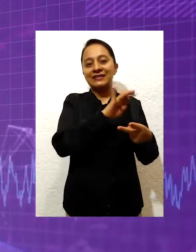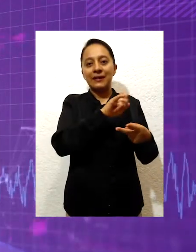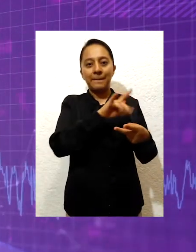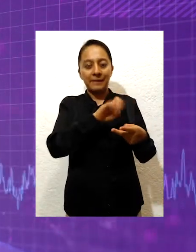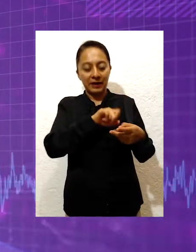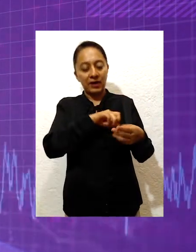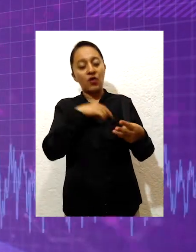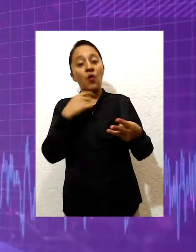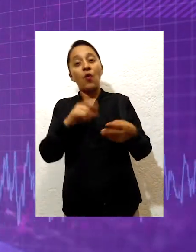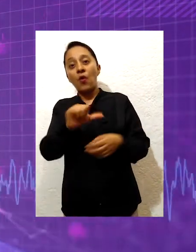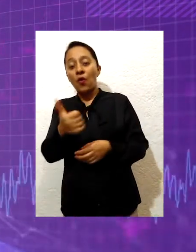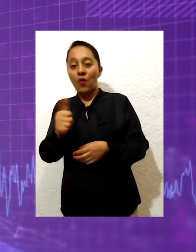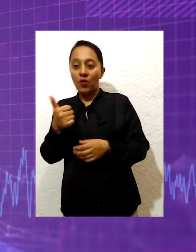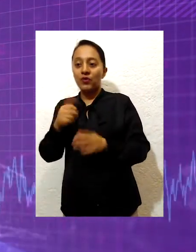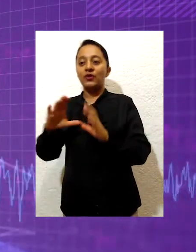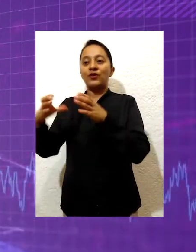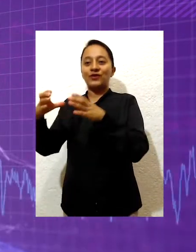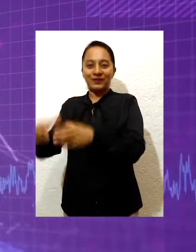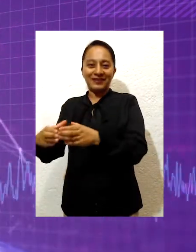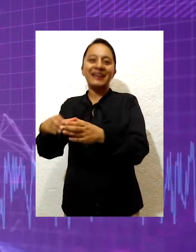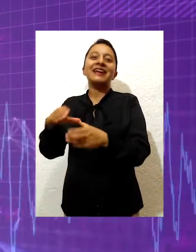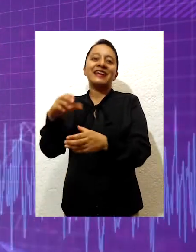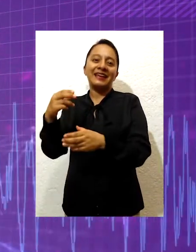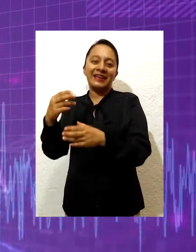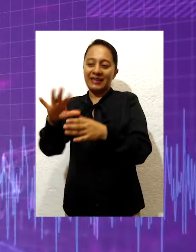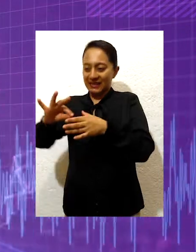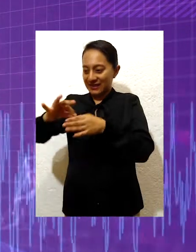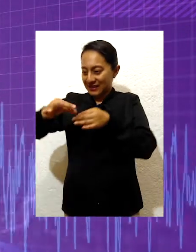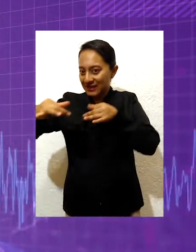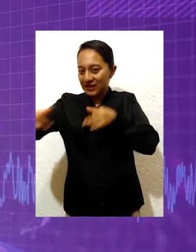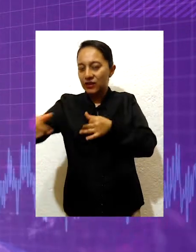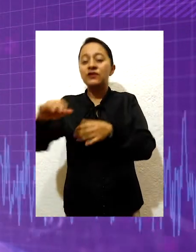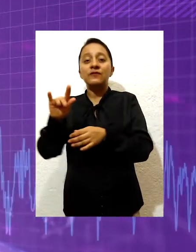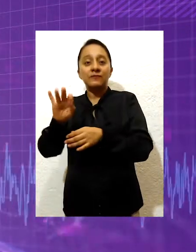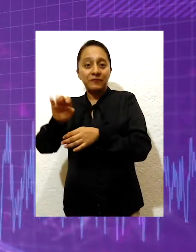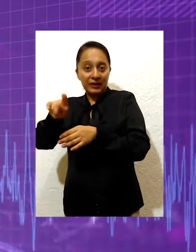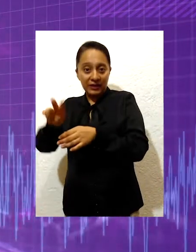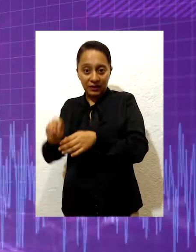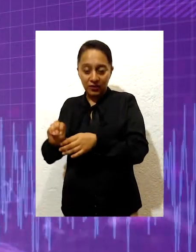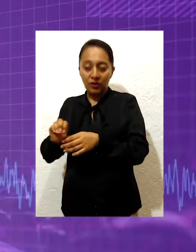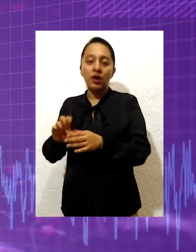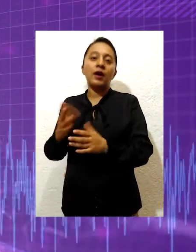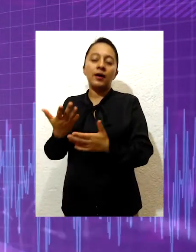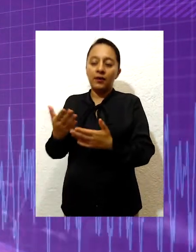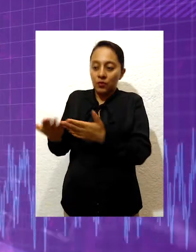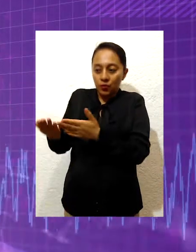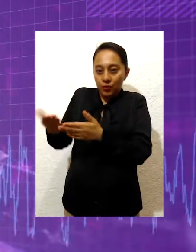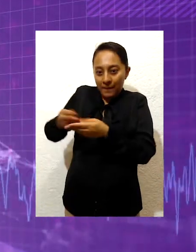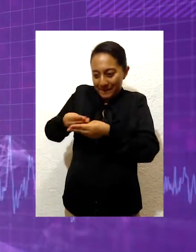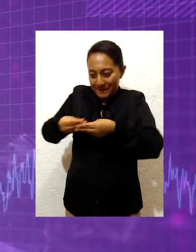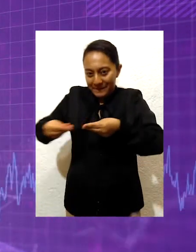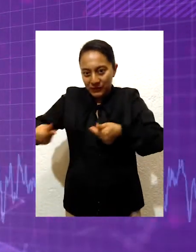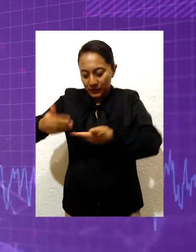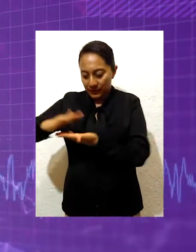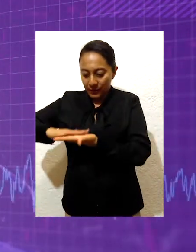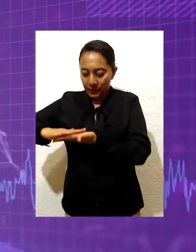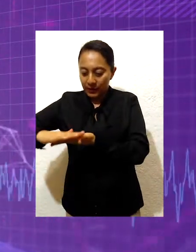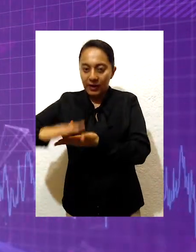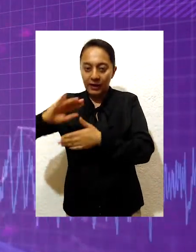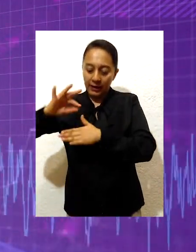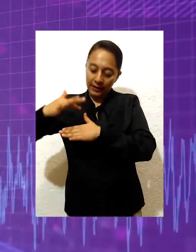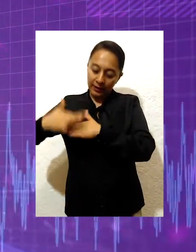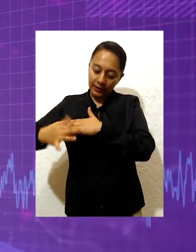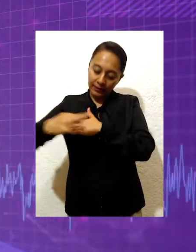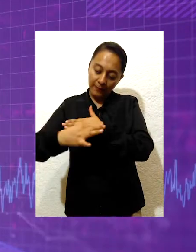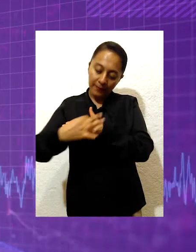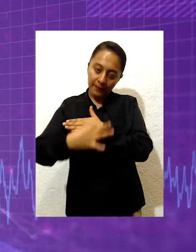filtro que va en la parte de adentro, la tela que va donde se pega el bordado y aparte el otro filtro que es la que pega a